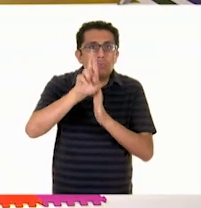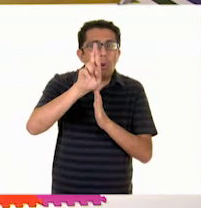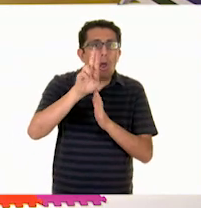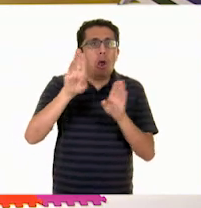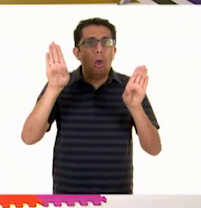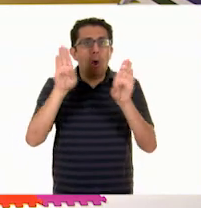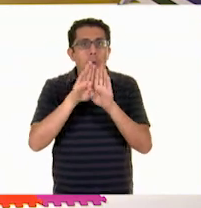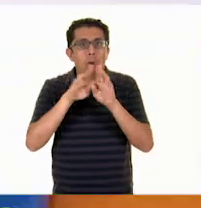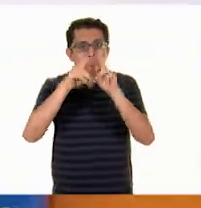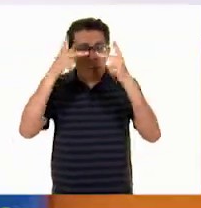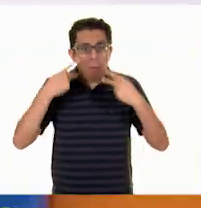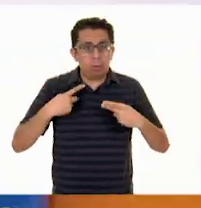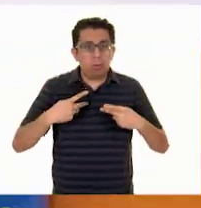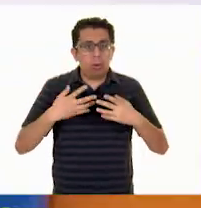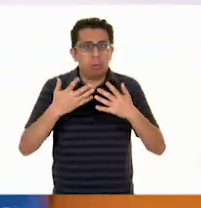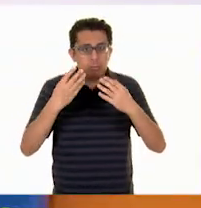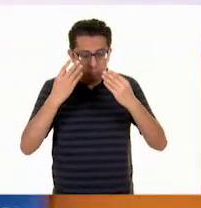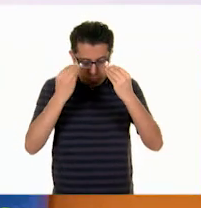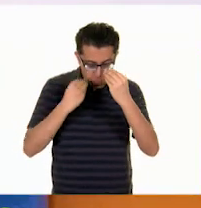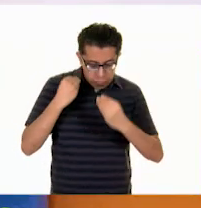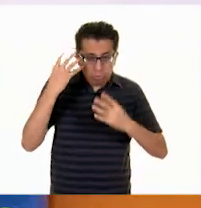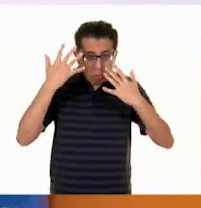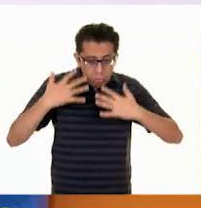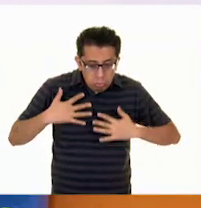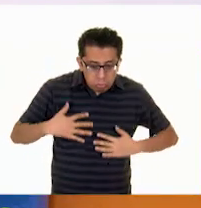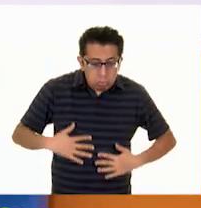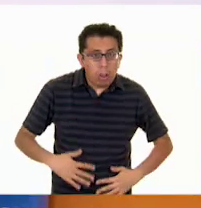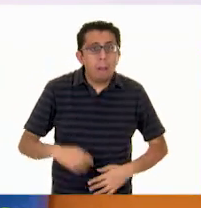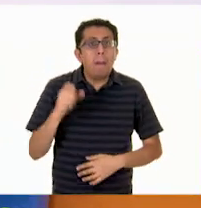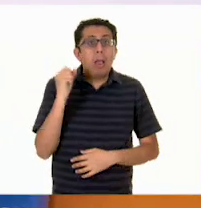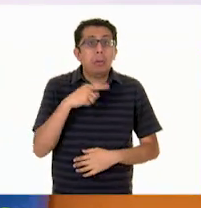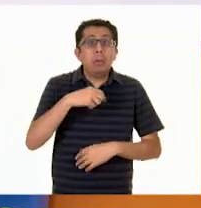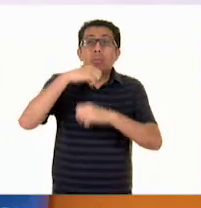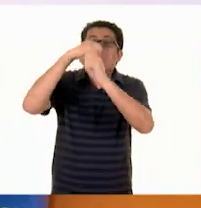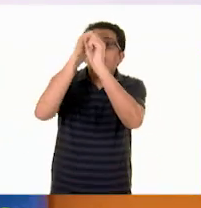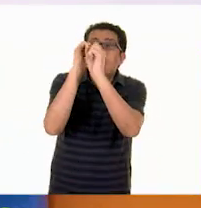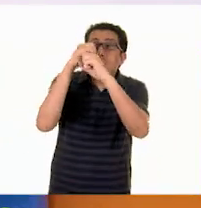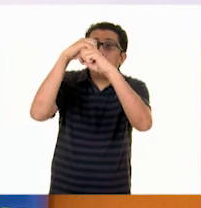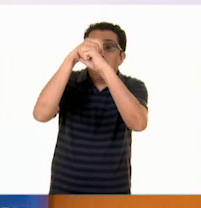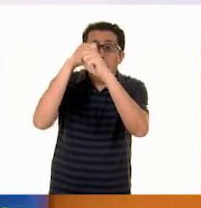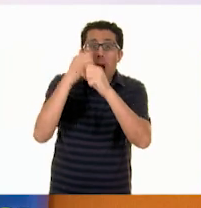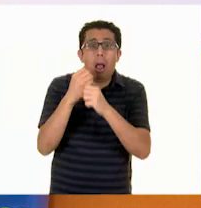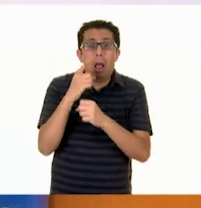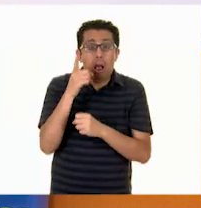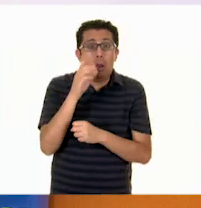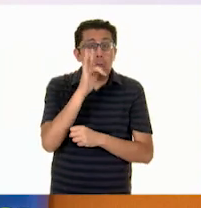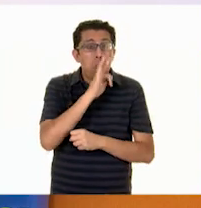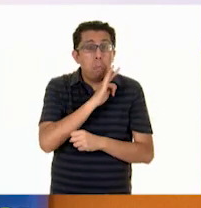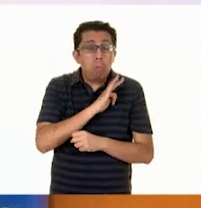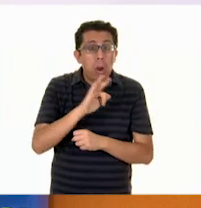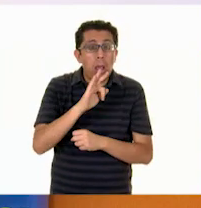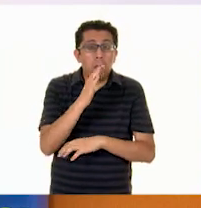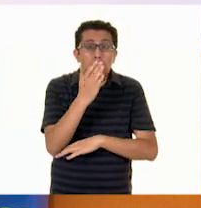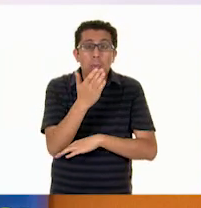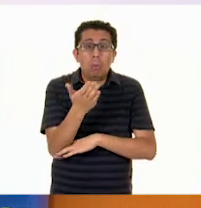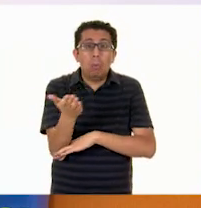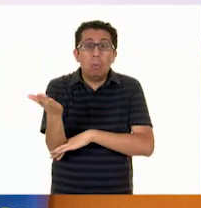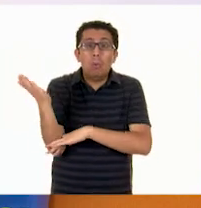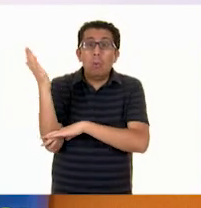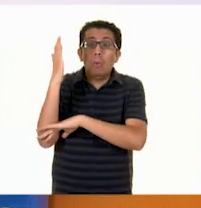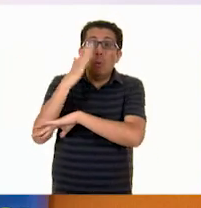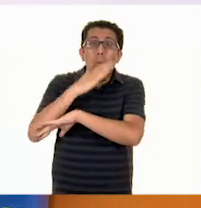espaciales y telescopios tan potentes que puedes pasar todo el tiempo